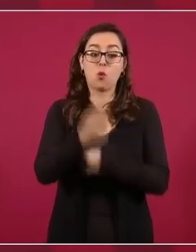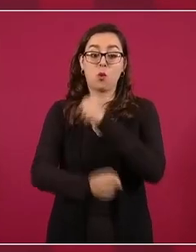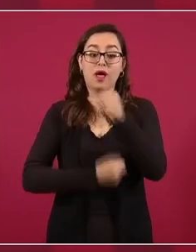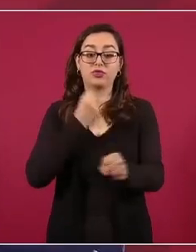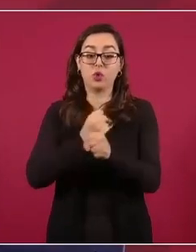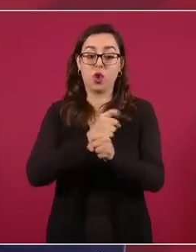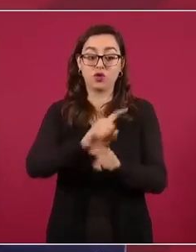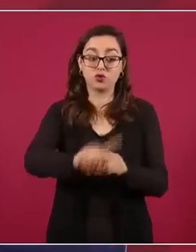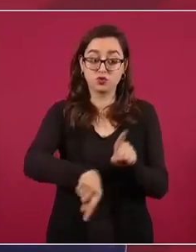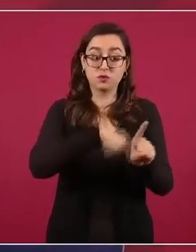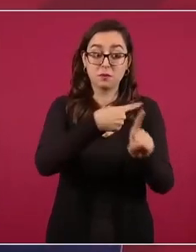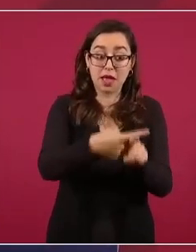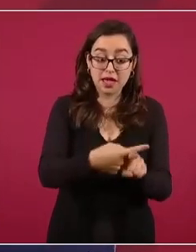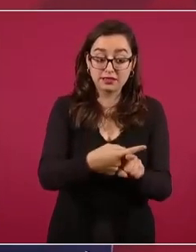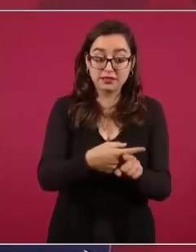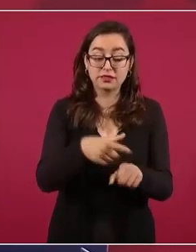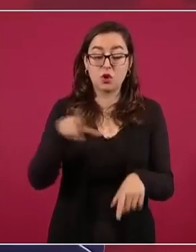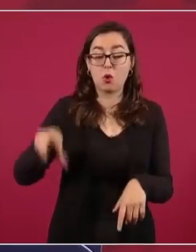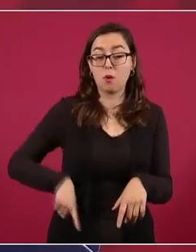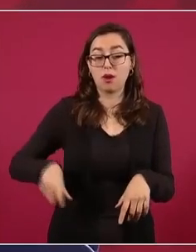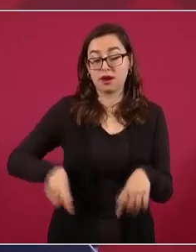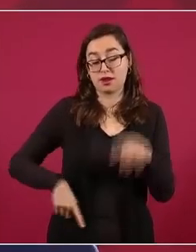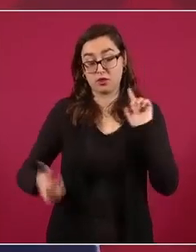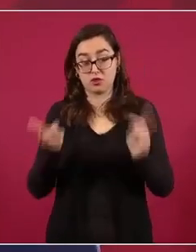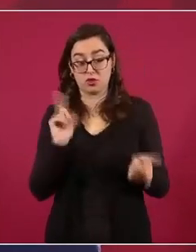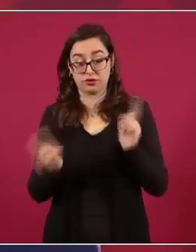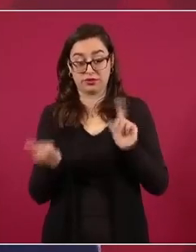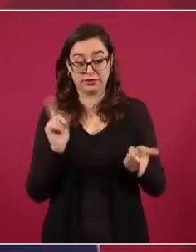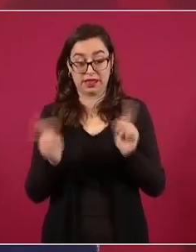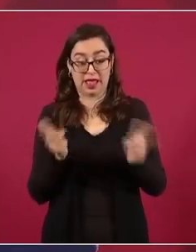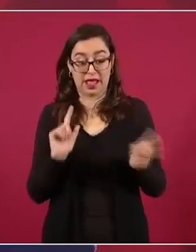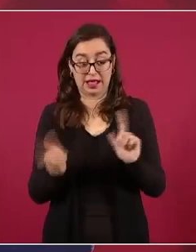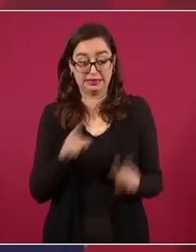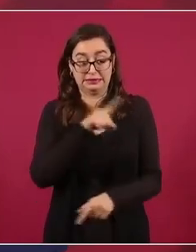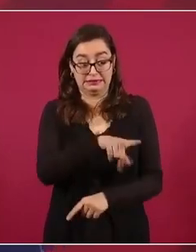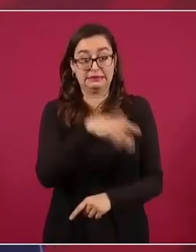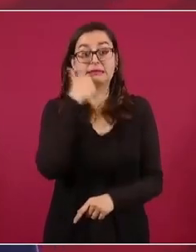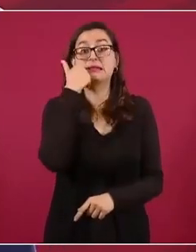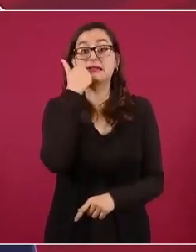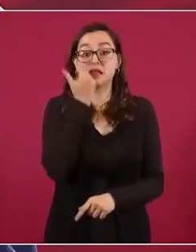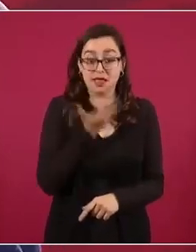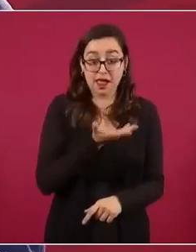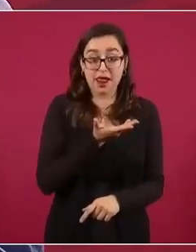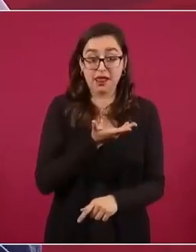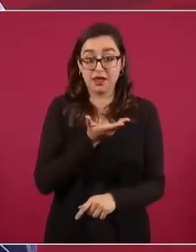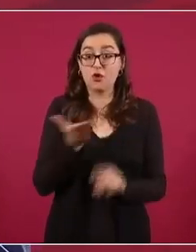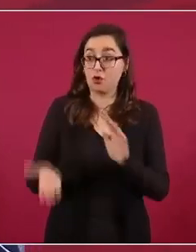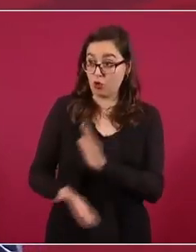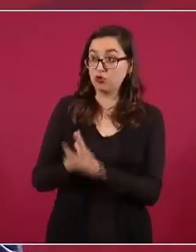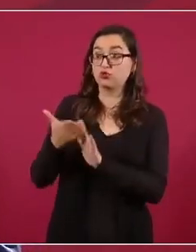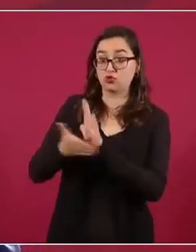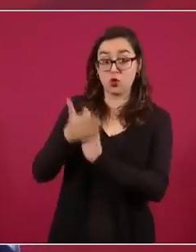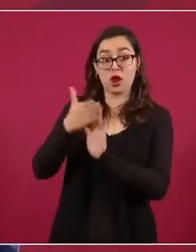gobernador de Texas está hablando de construir un muro,